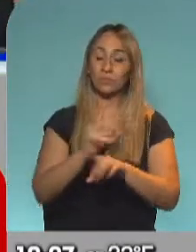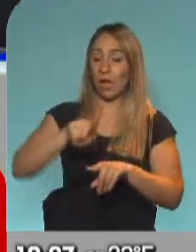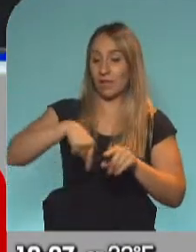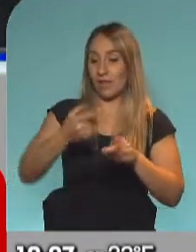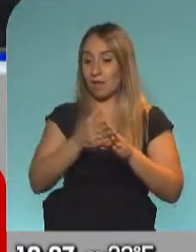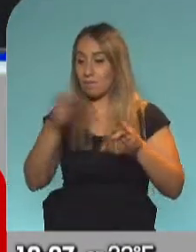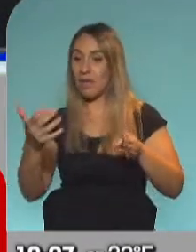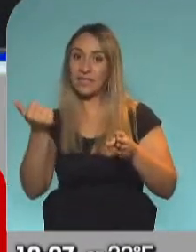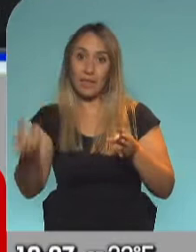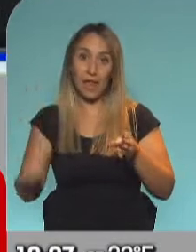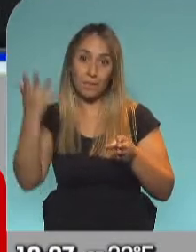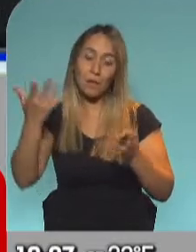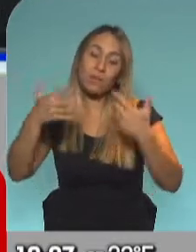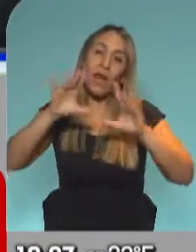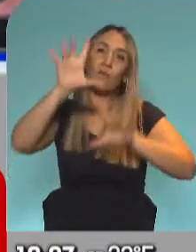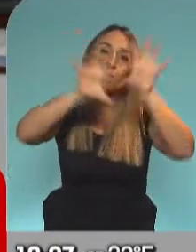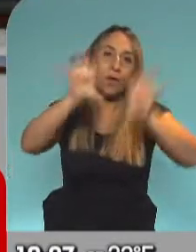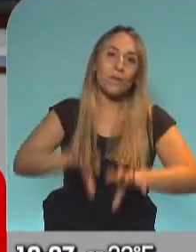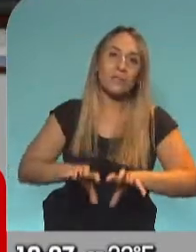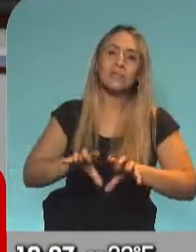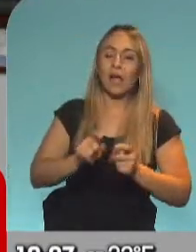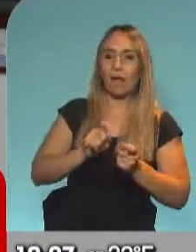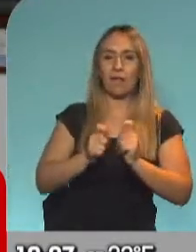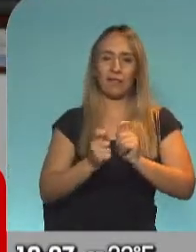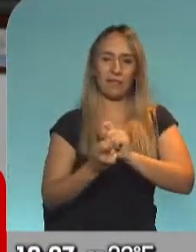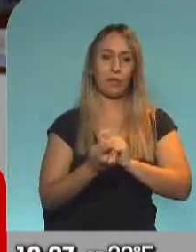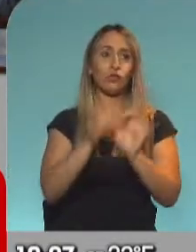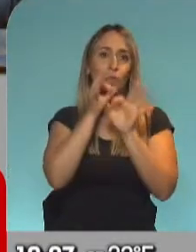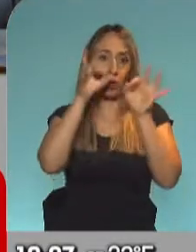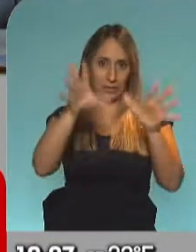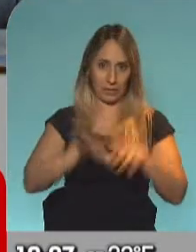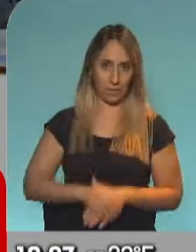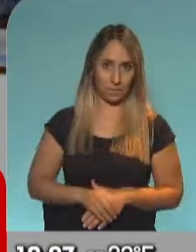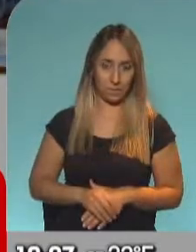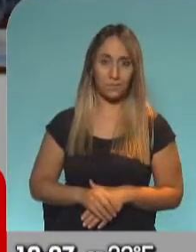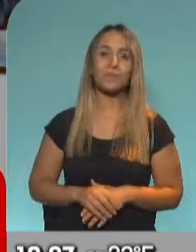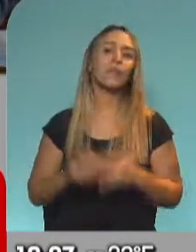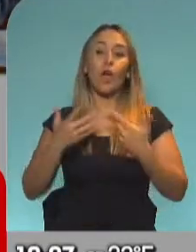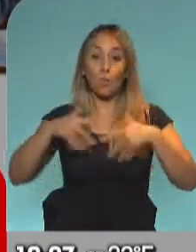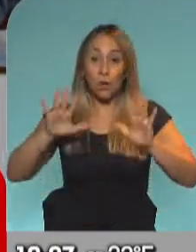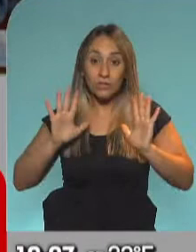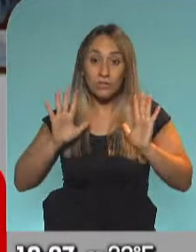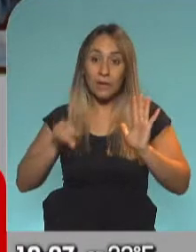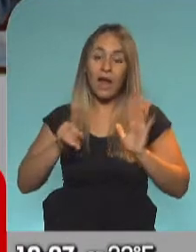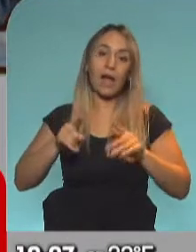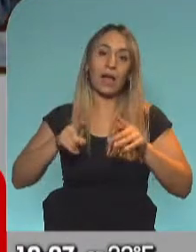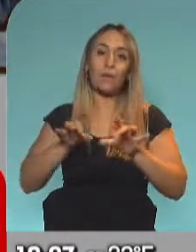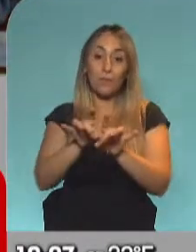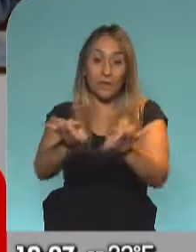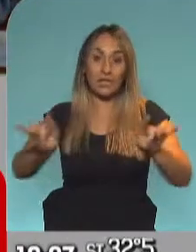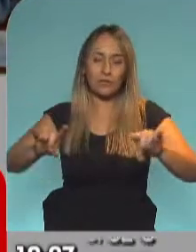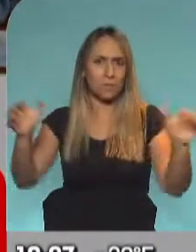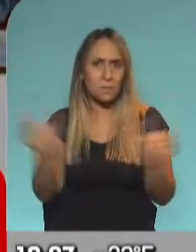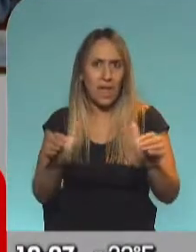adaptación en las distintas provincias. ver, hasta ahora, las posibilidades, las alternativas para reducir la propagación del